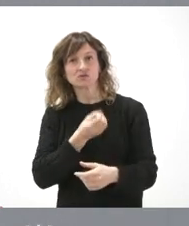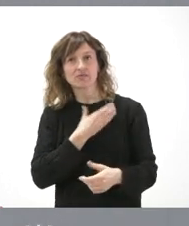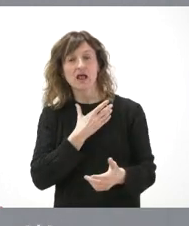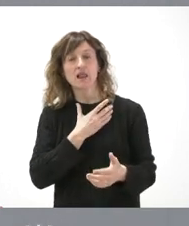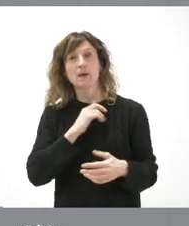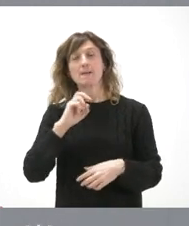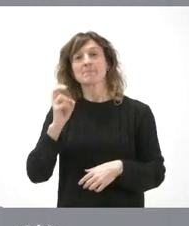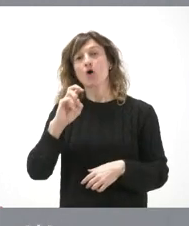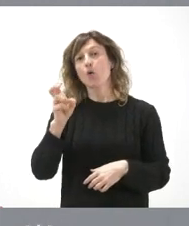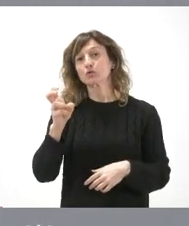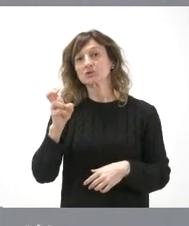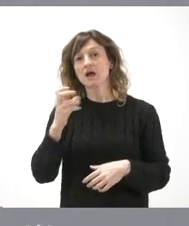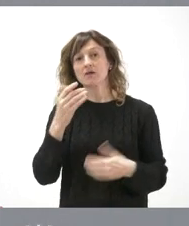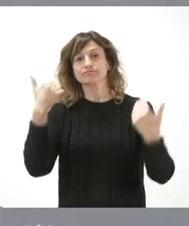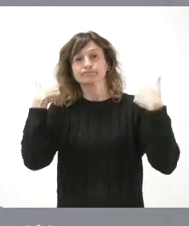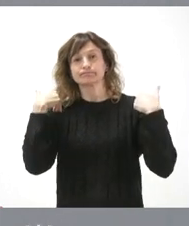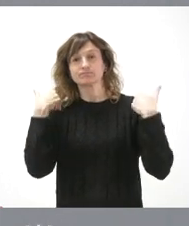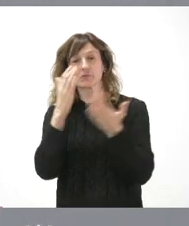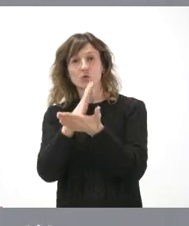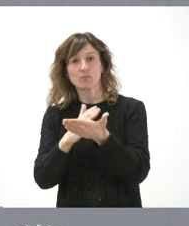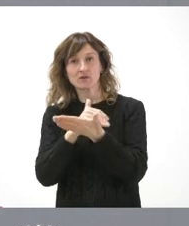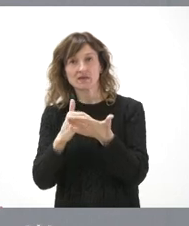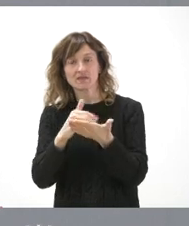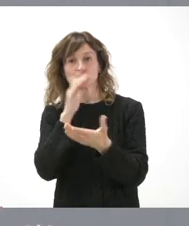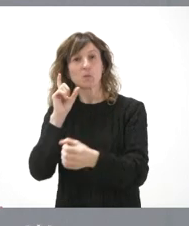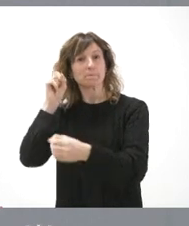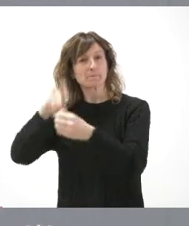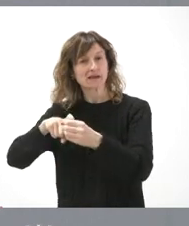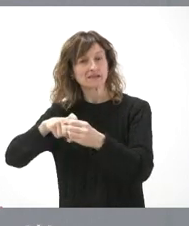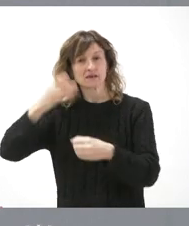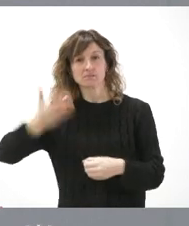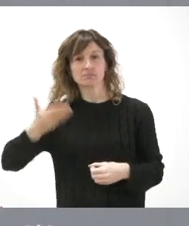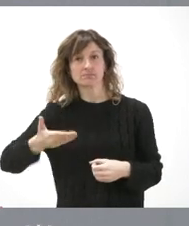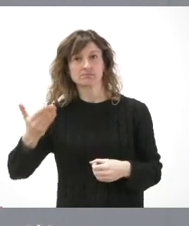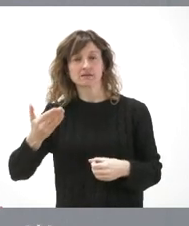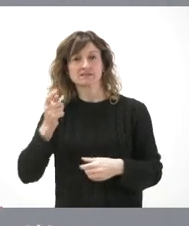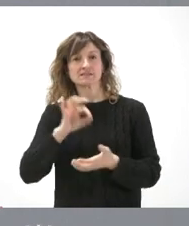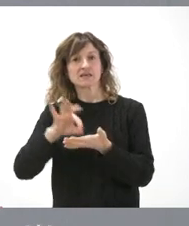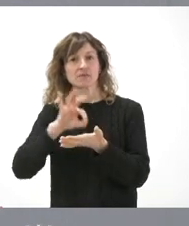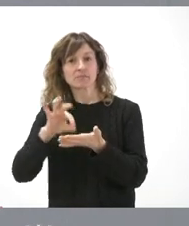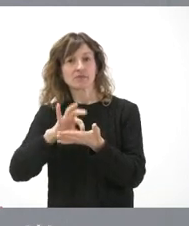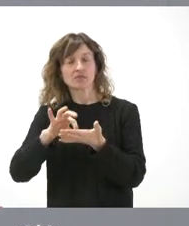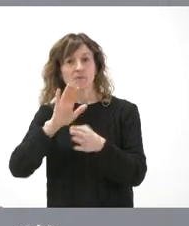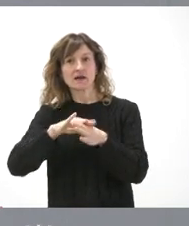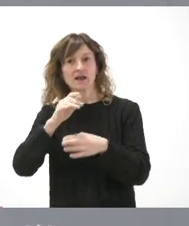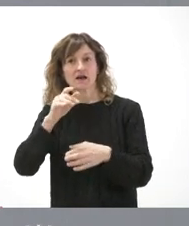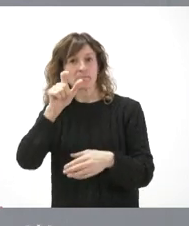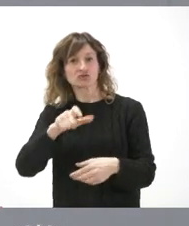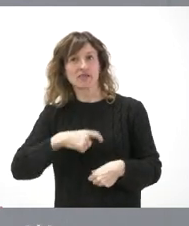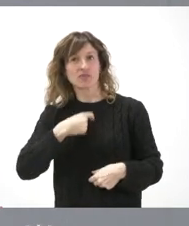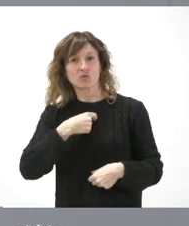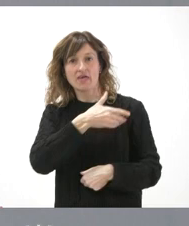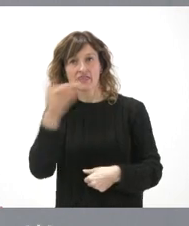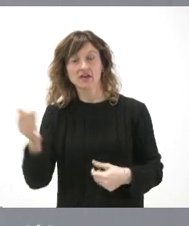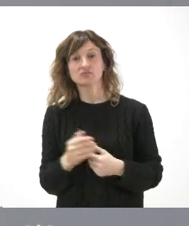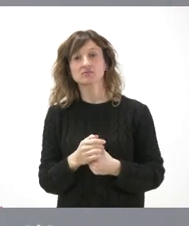pero otra descansa básicamente en las comunidades autónomas. Por tanto, somos parte esencial de prestar servicios al conjunto de los ciudadanos. Y, por tanto, cuando hablamos de